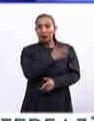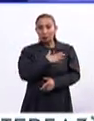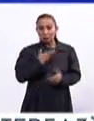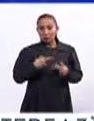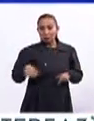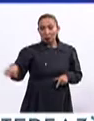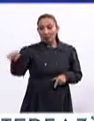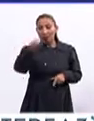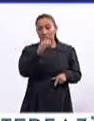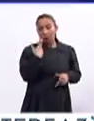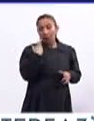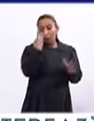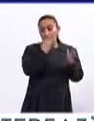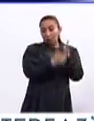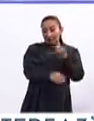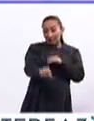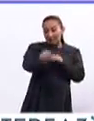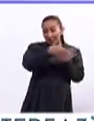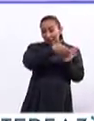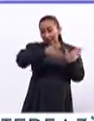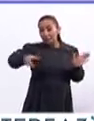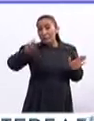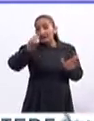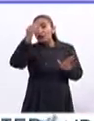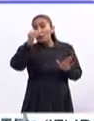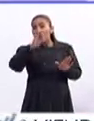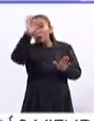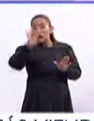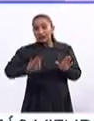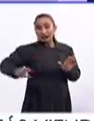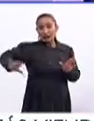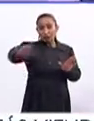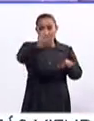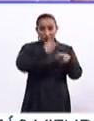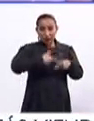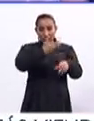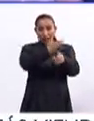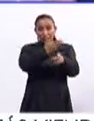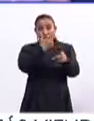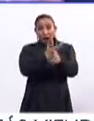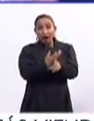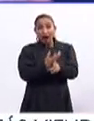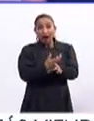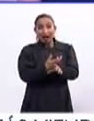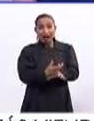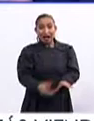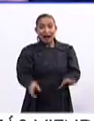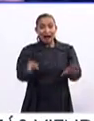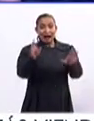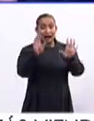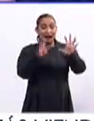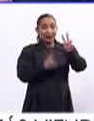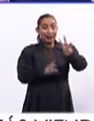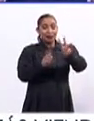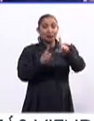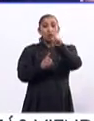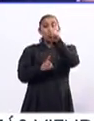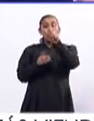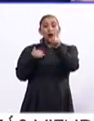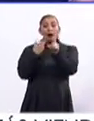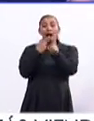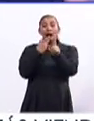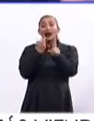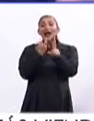dato, para el 2060, 29% de la población de los Estados Unidos, casi uno de cada tres americanos va a ser